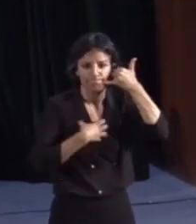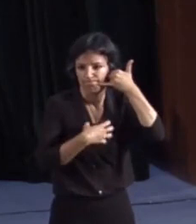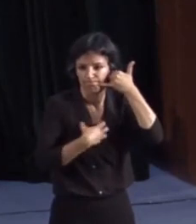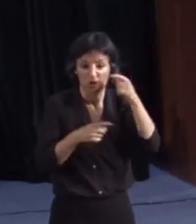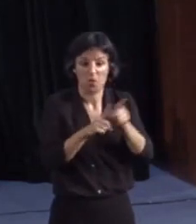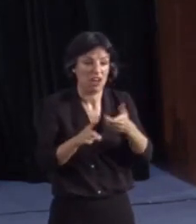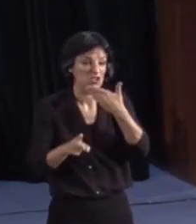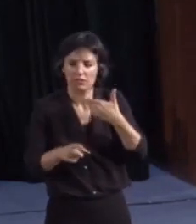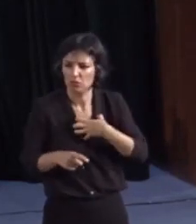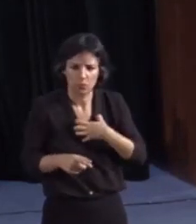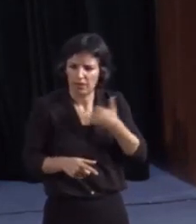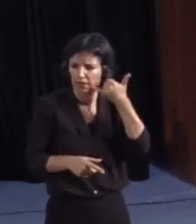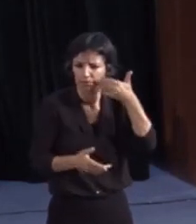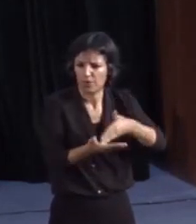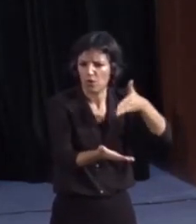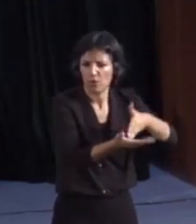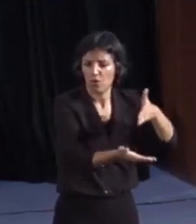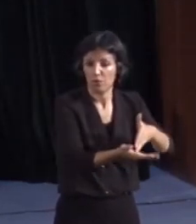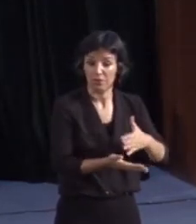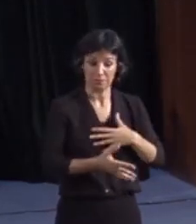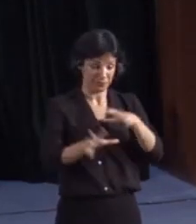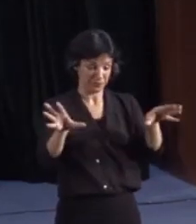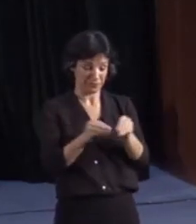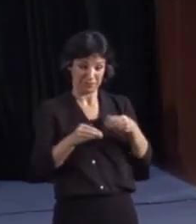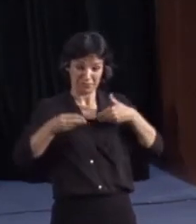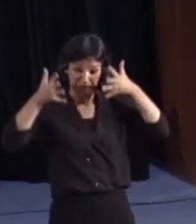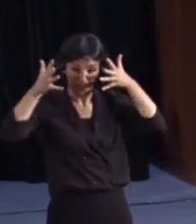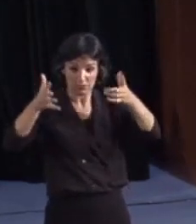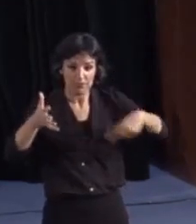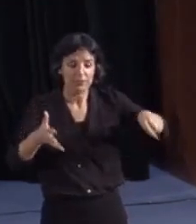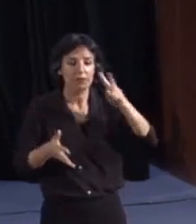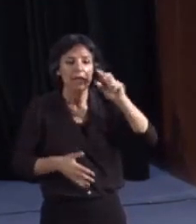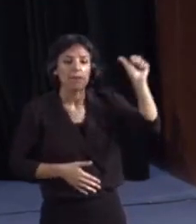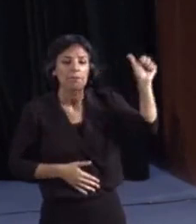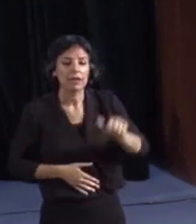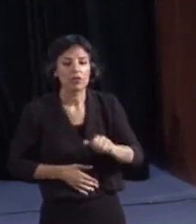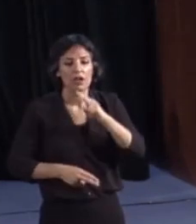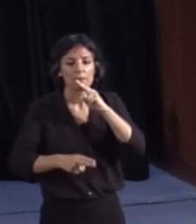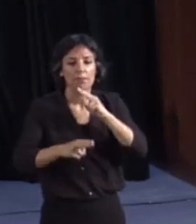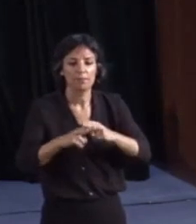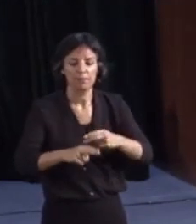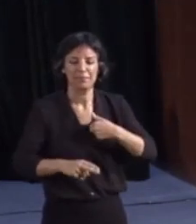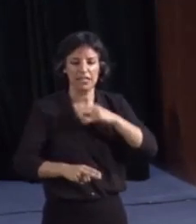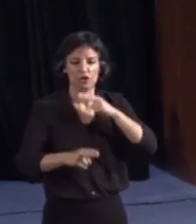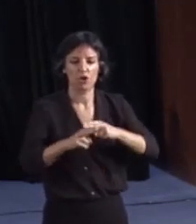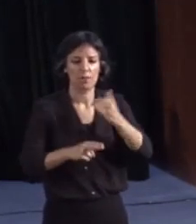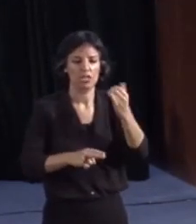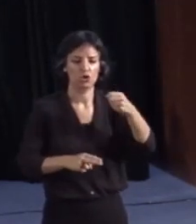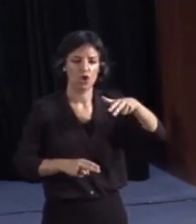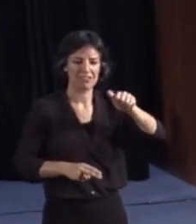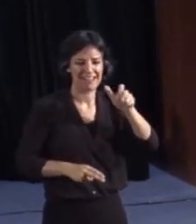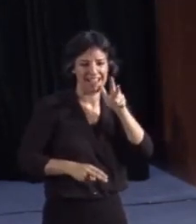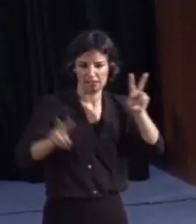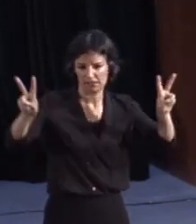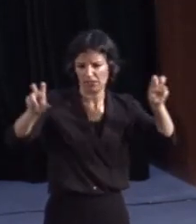cualquier otra persona. Mi recomendación es que vean ustedes la película «Mi nombre es Jona», que está en YouTube gratuitamente